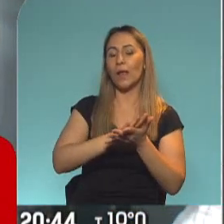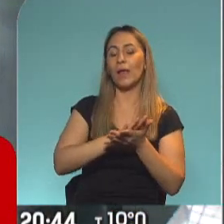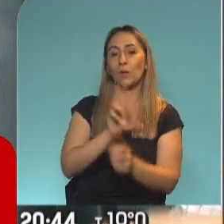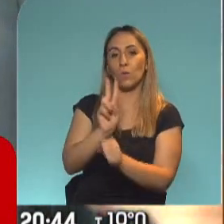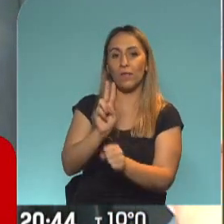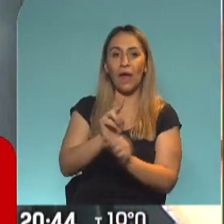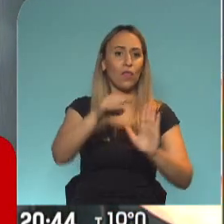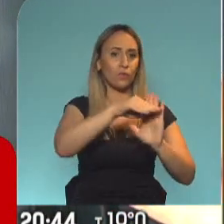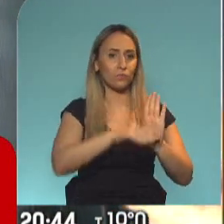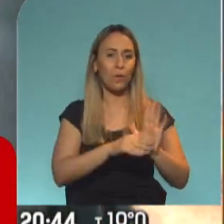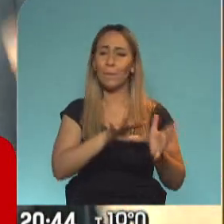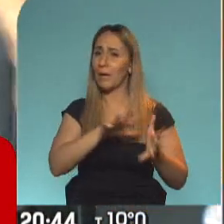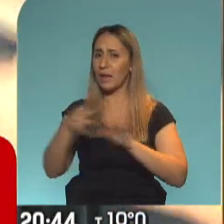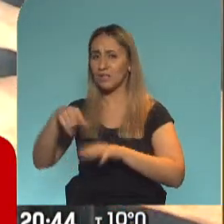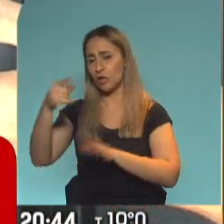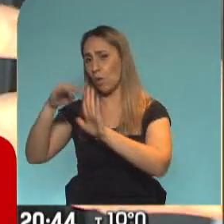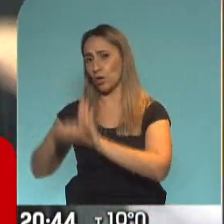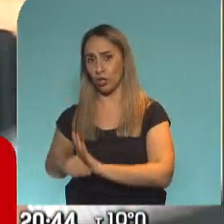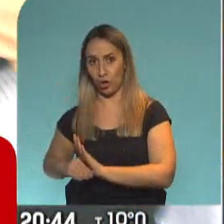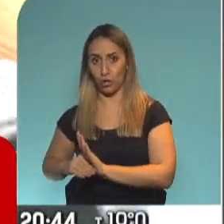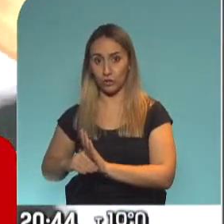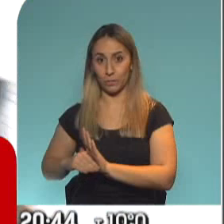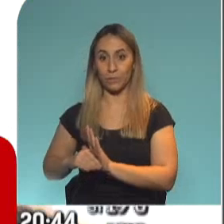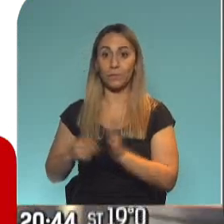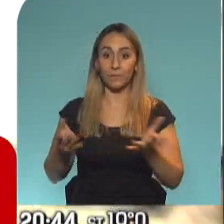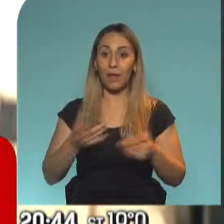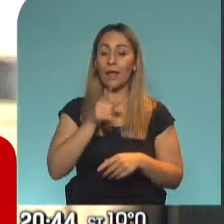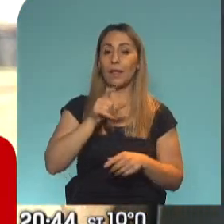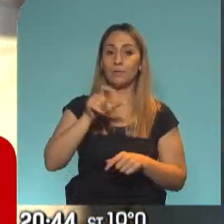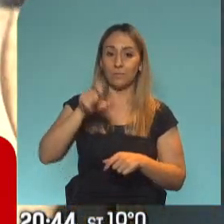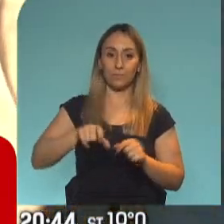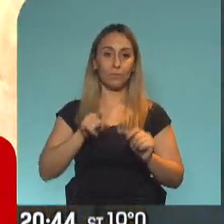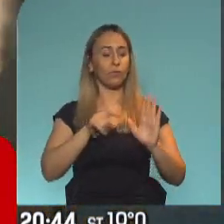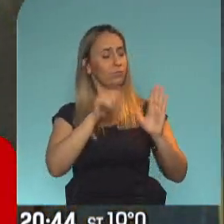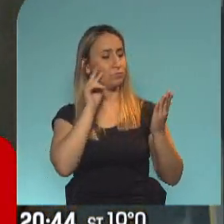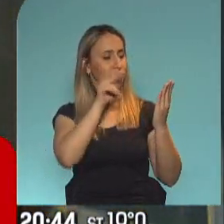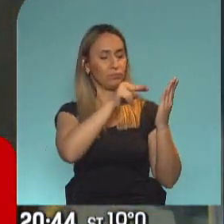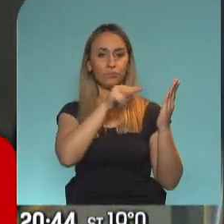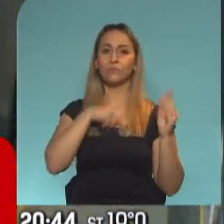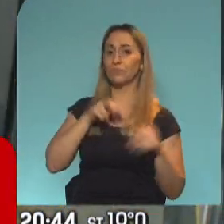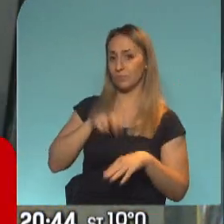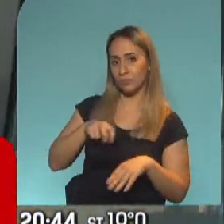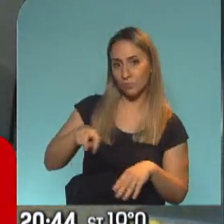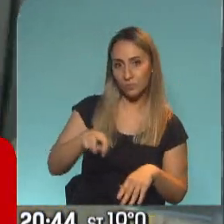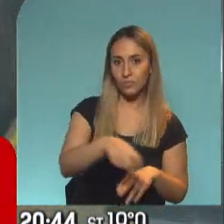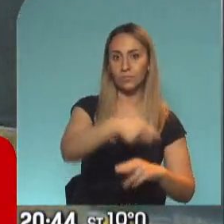Esto es muy similar a otros protocolos. Y entonces el pasajero sigue para abordar y buscar su lugar.